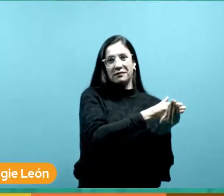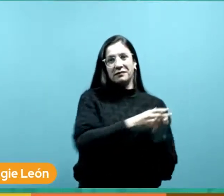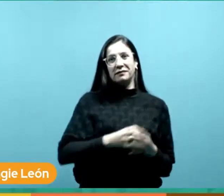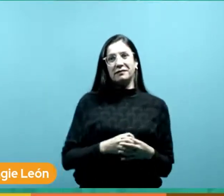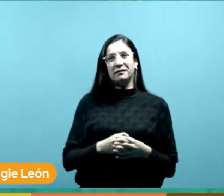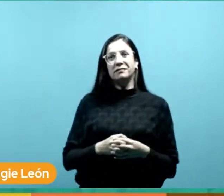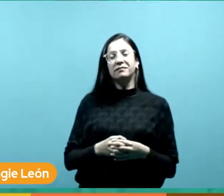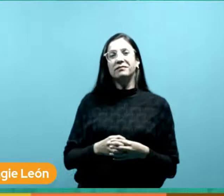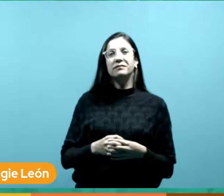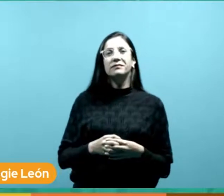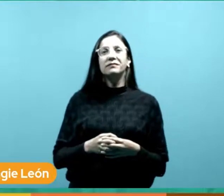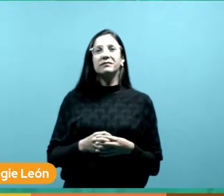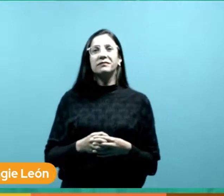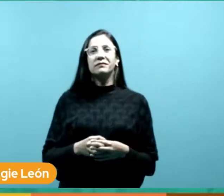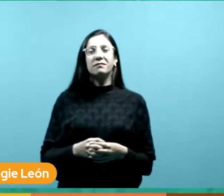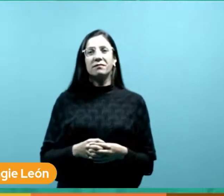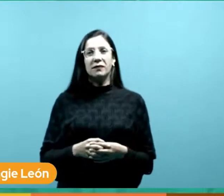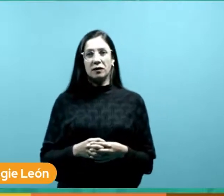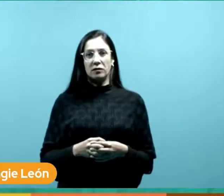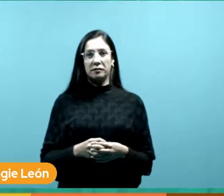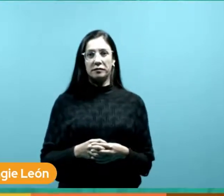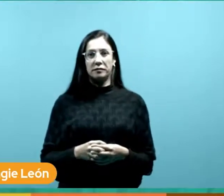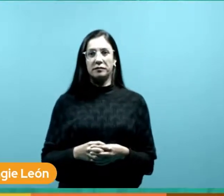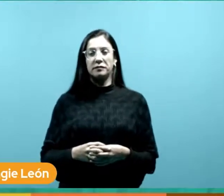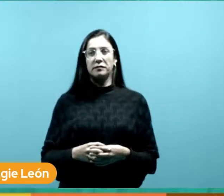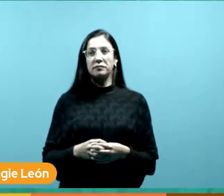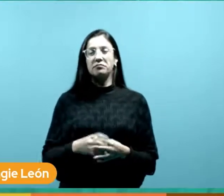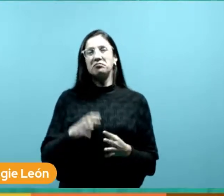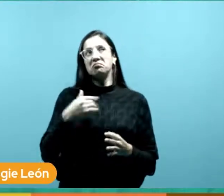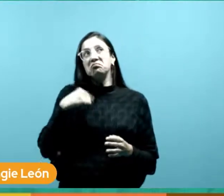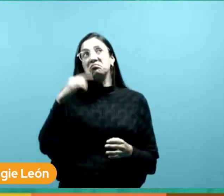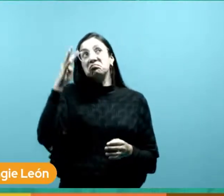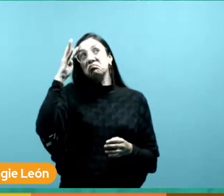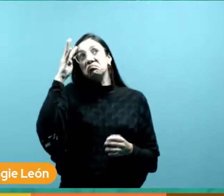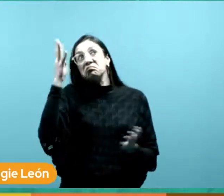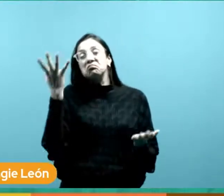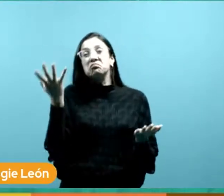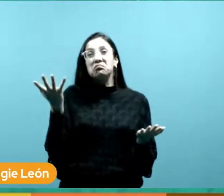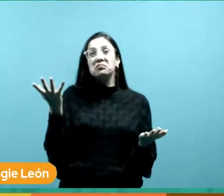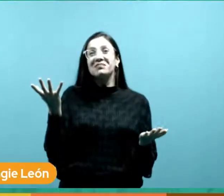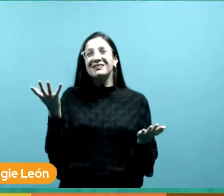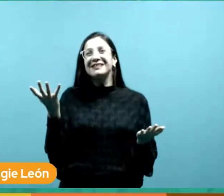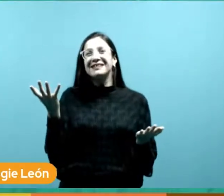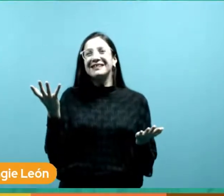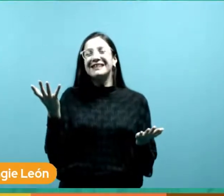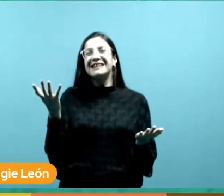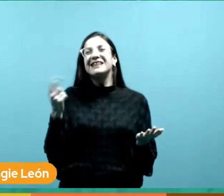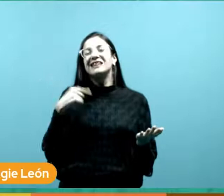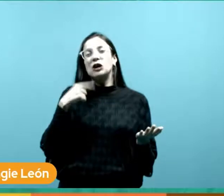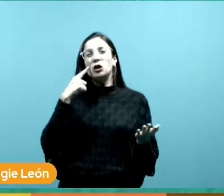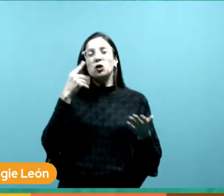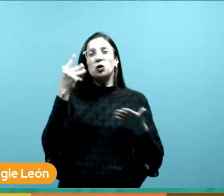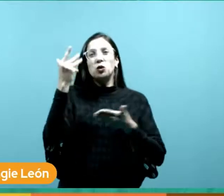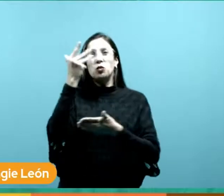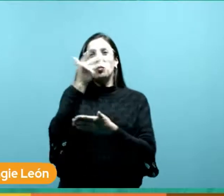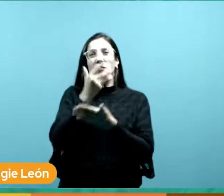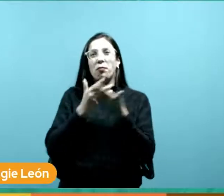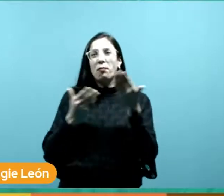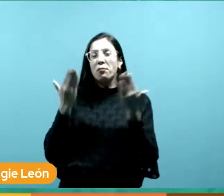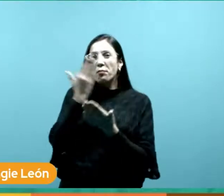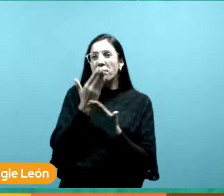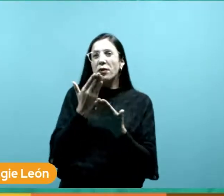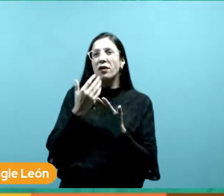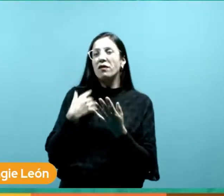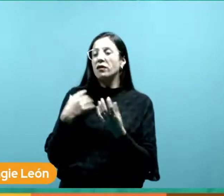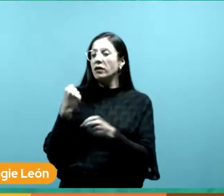habría una una beta se me ocurre como una idea en todo caso a poner a prueba en trabajos conjuntos con las